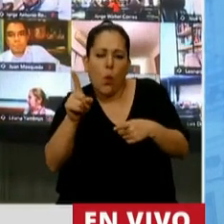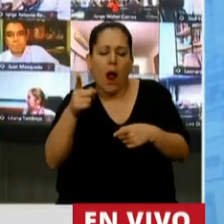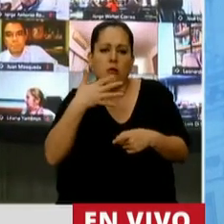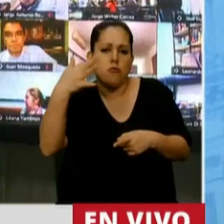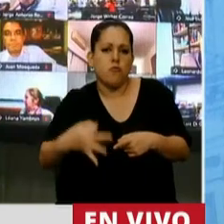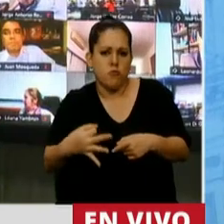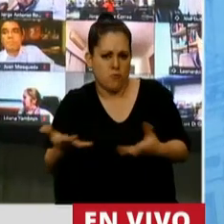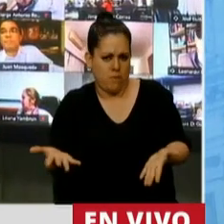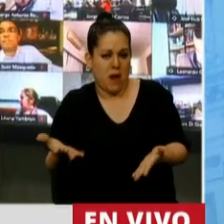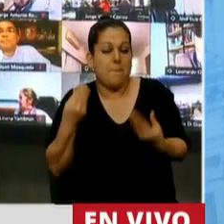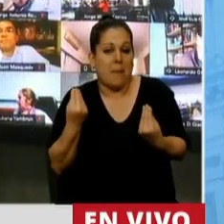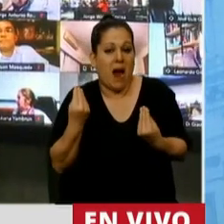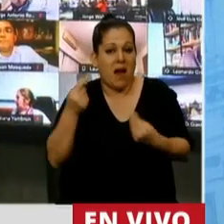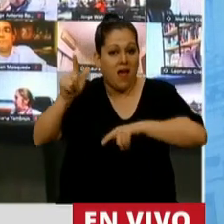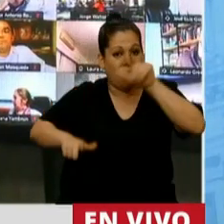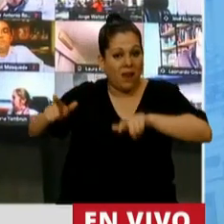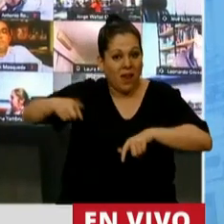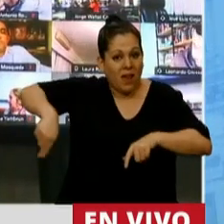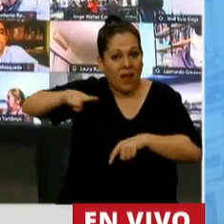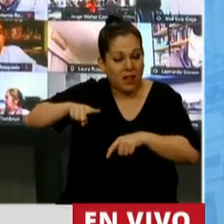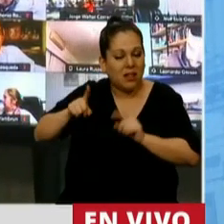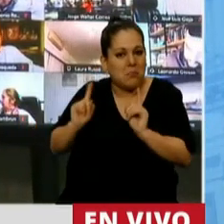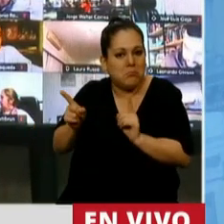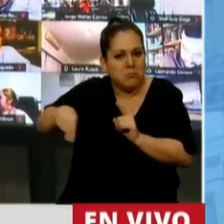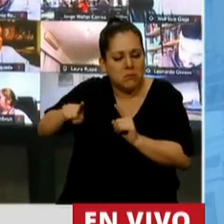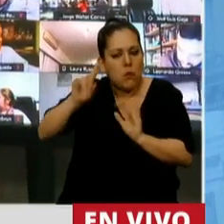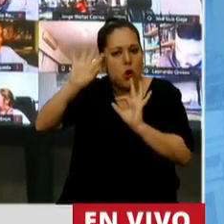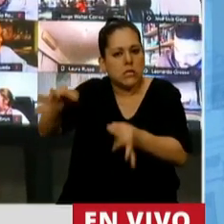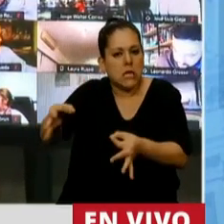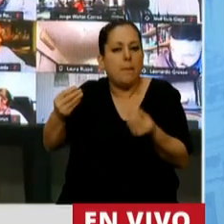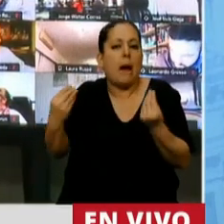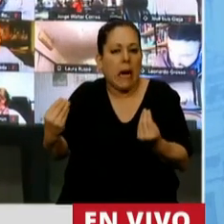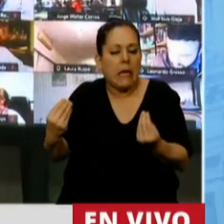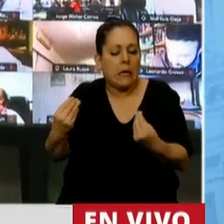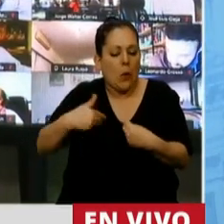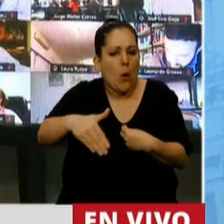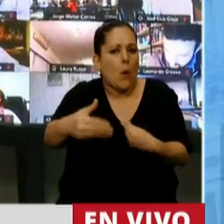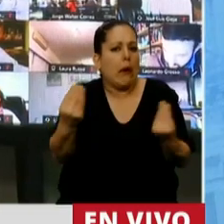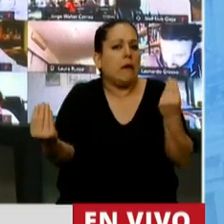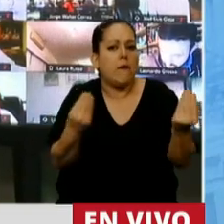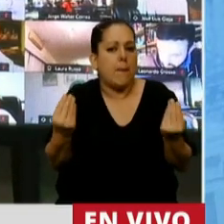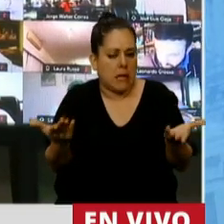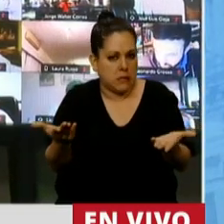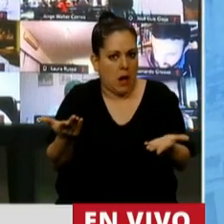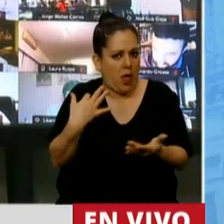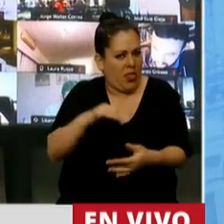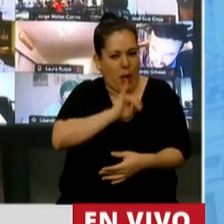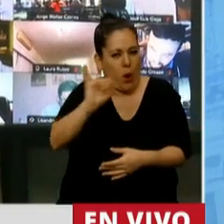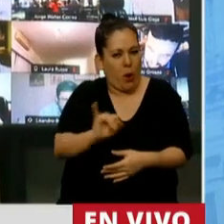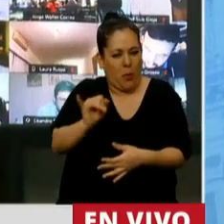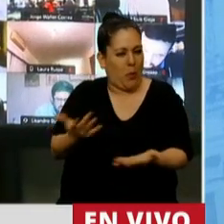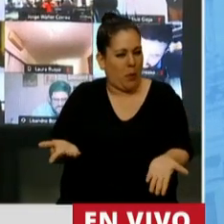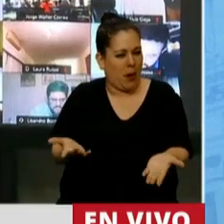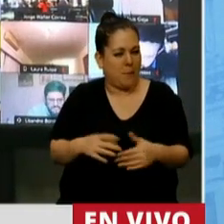para la gente, para que la gente, nuestra gente, sepa a qué atenerse y qué esperar. Y